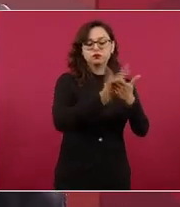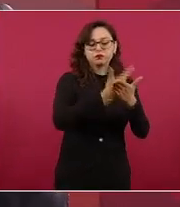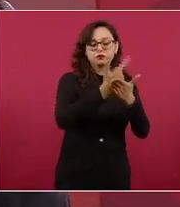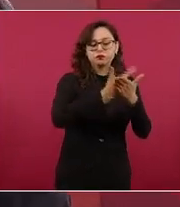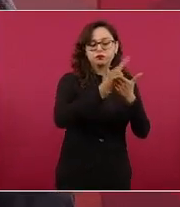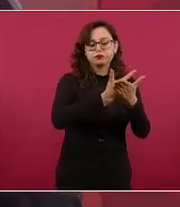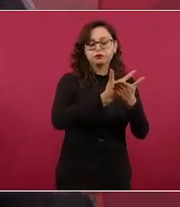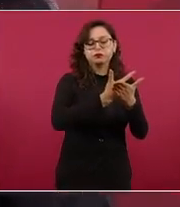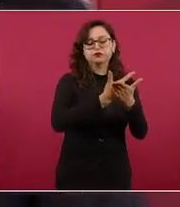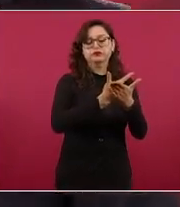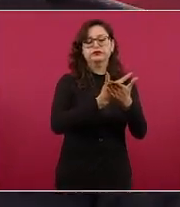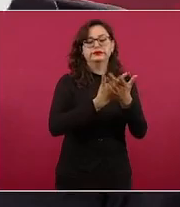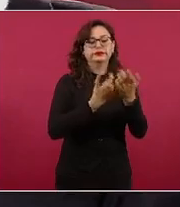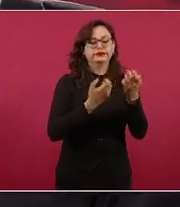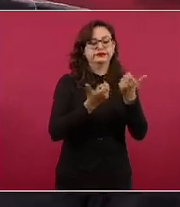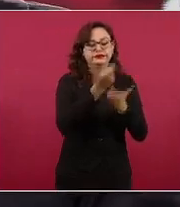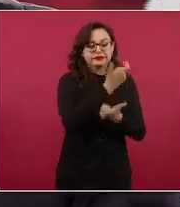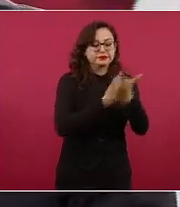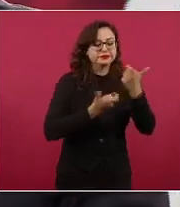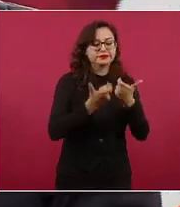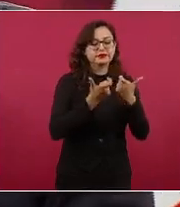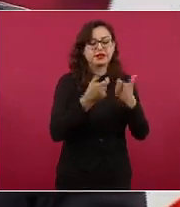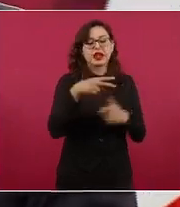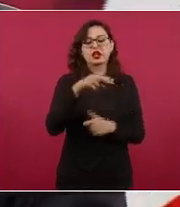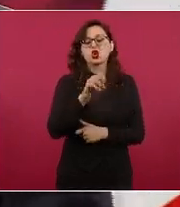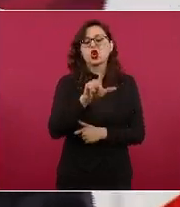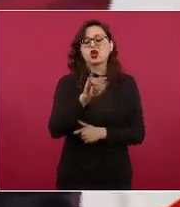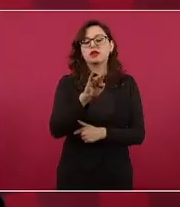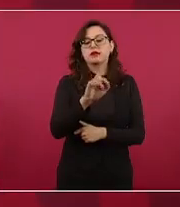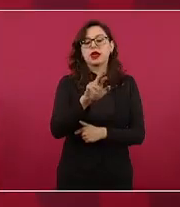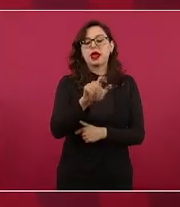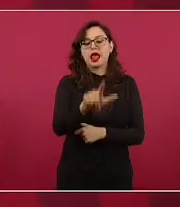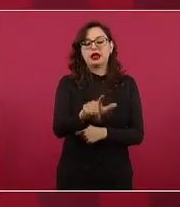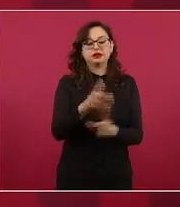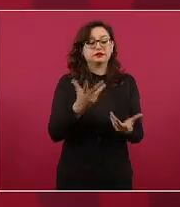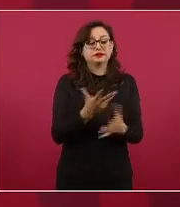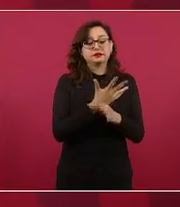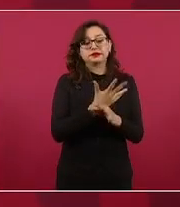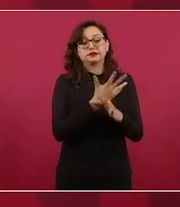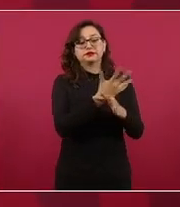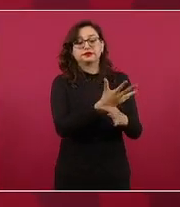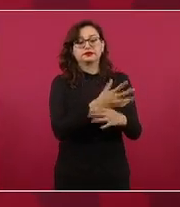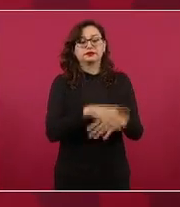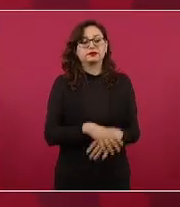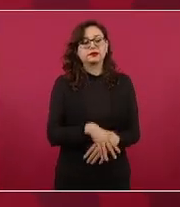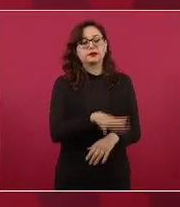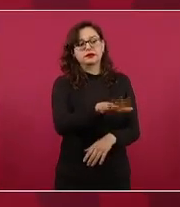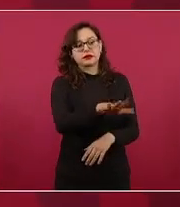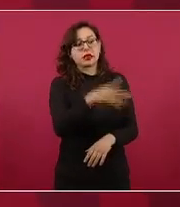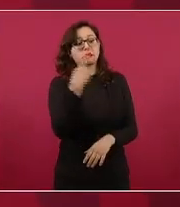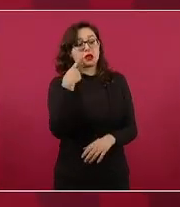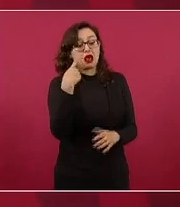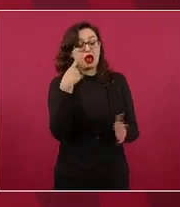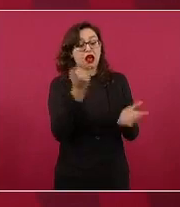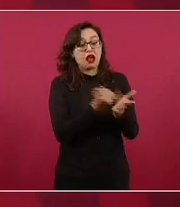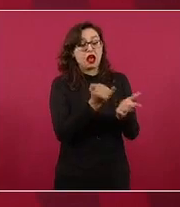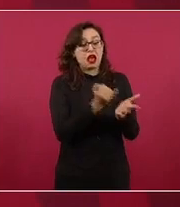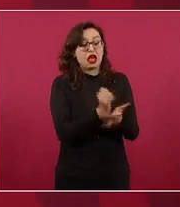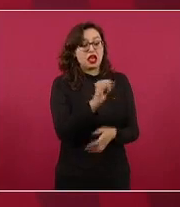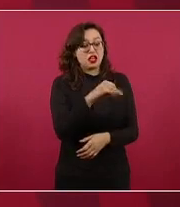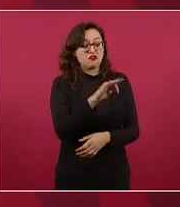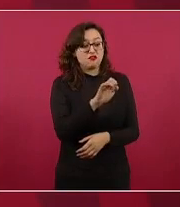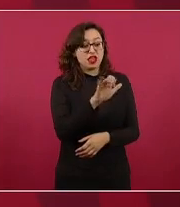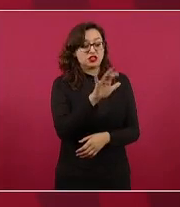aplicado en el periodo neoliberal que si hay inflación suban las tasas de